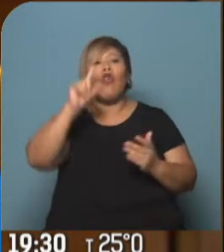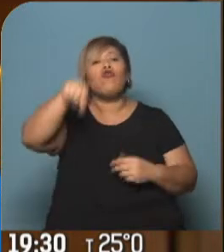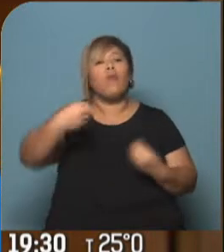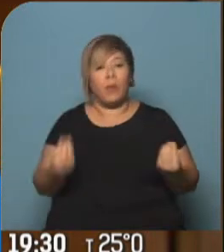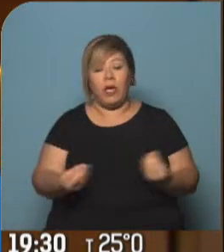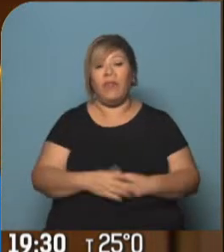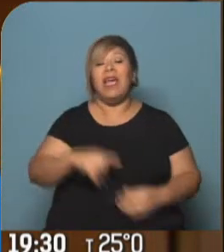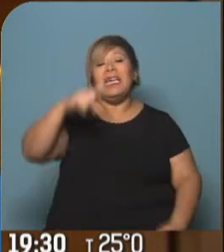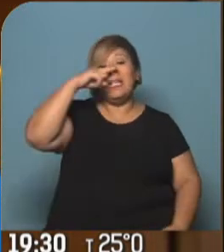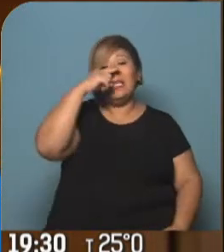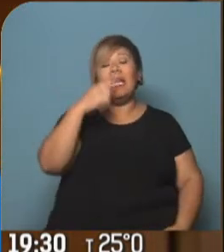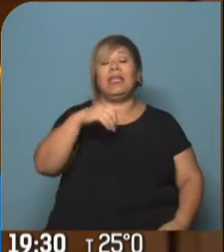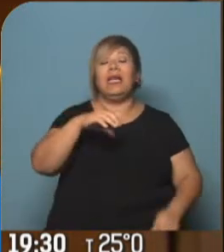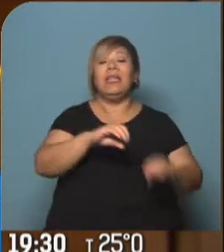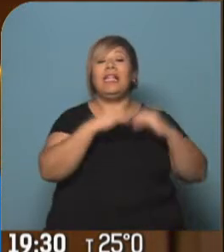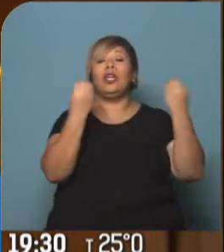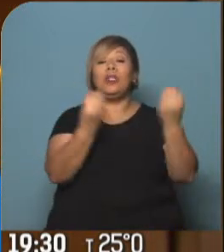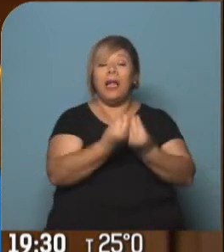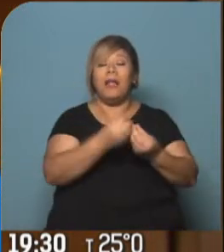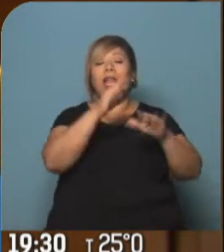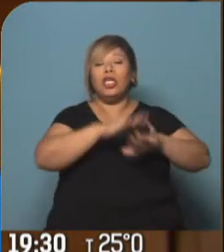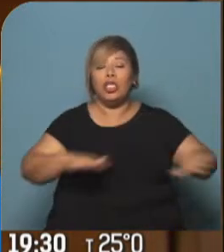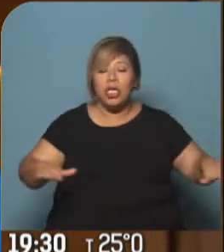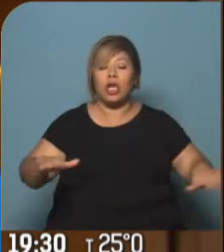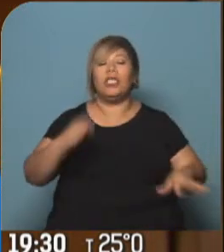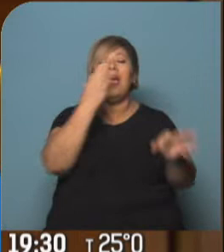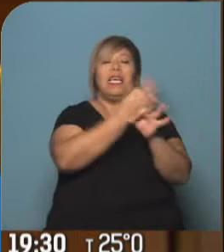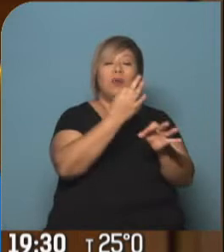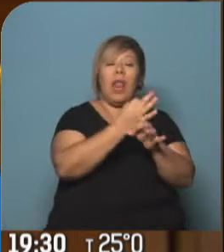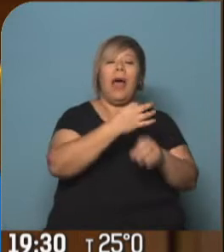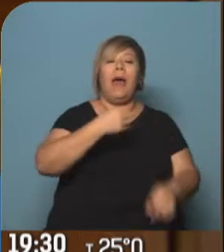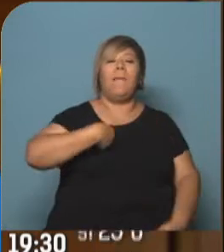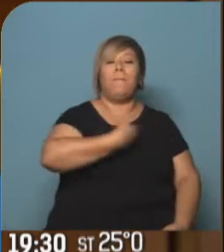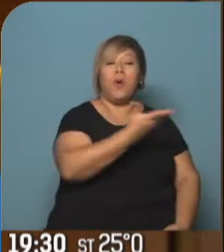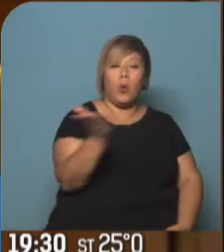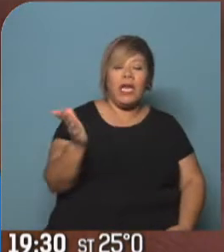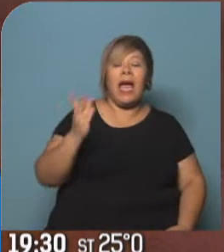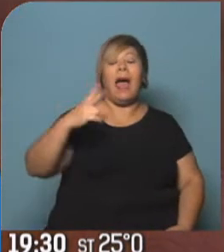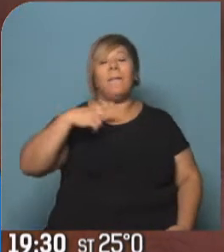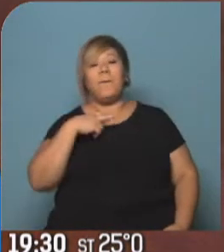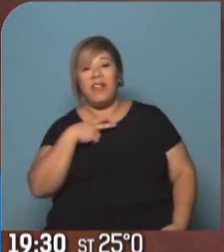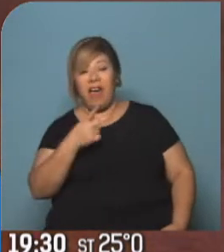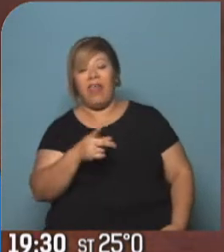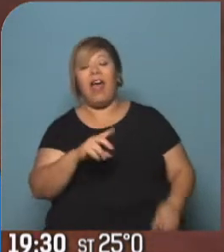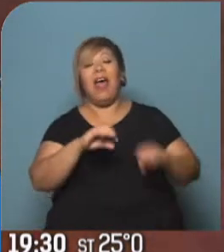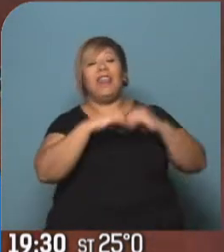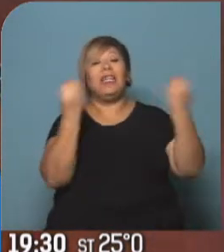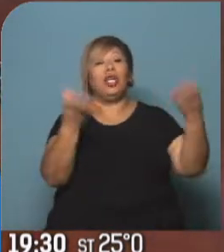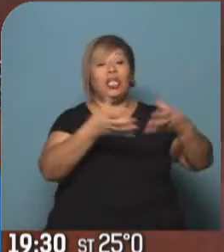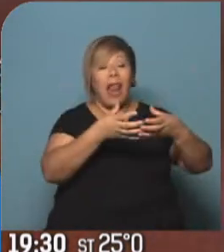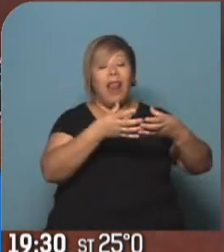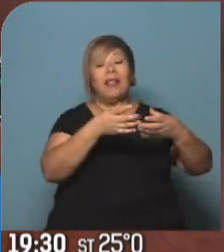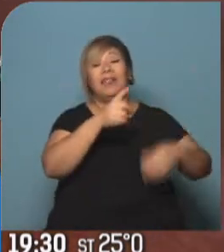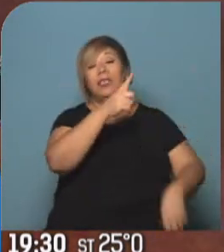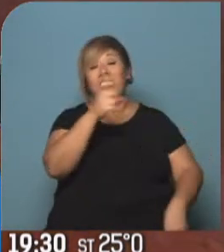el 75% de los chicos de las escuelas públicas y privadas del país han podido comprender textos sin dificultad.